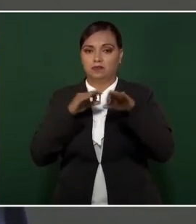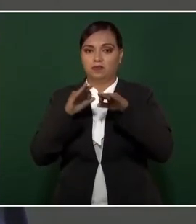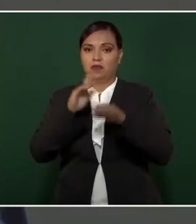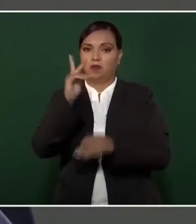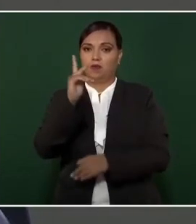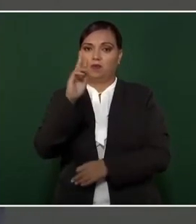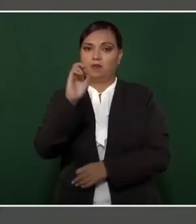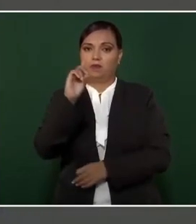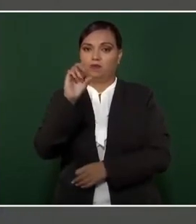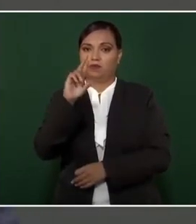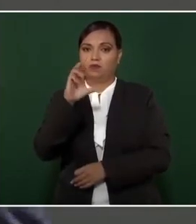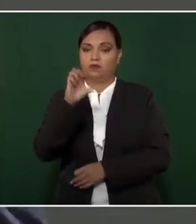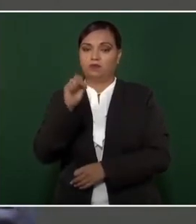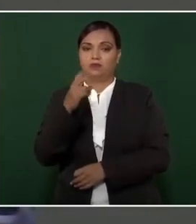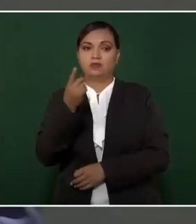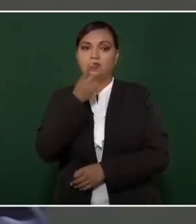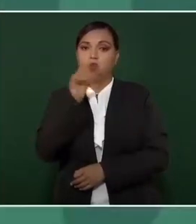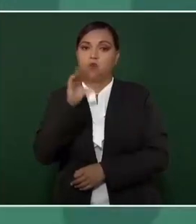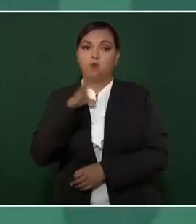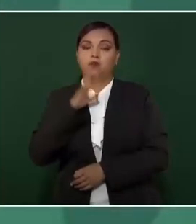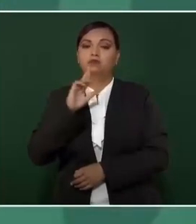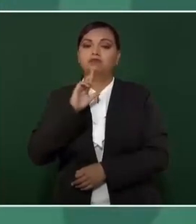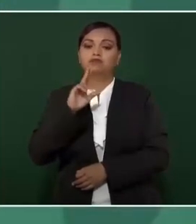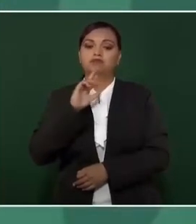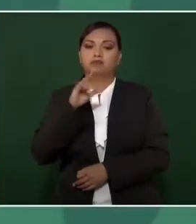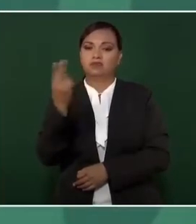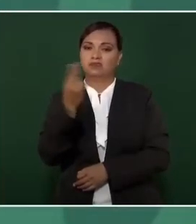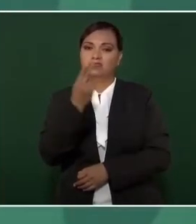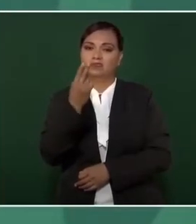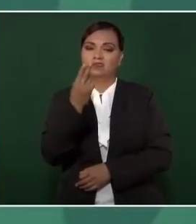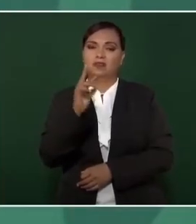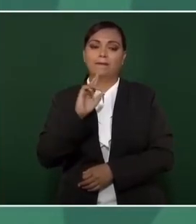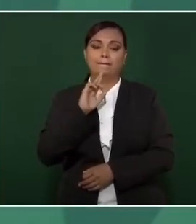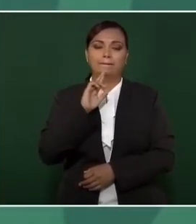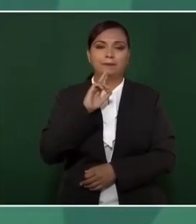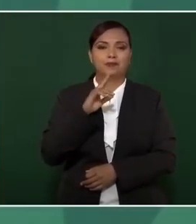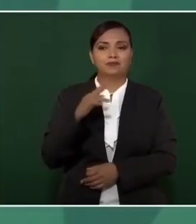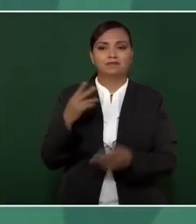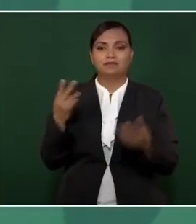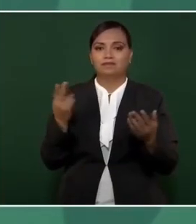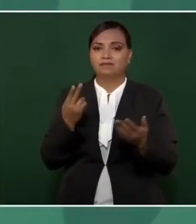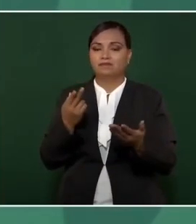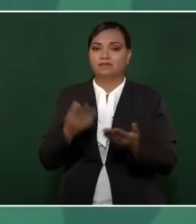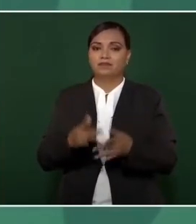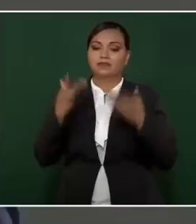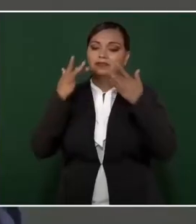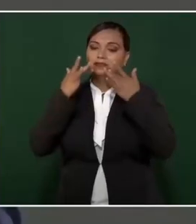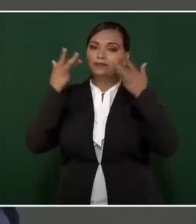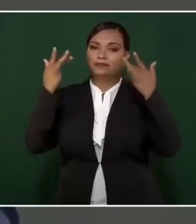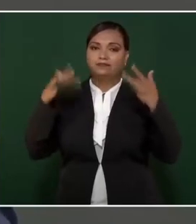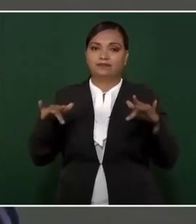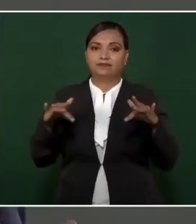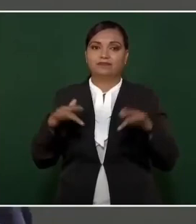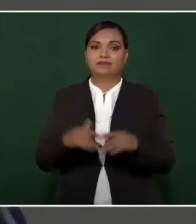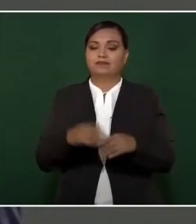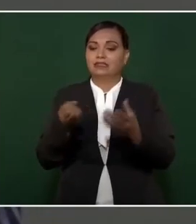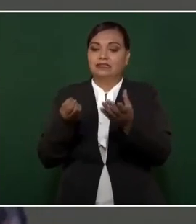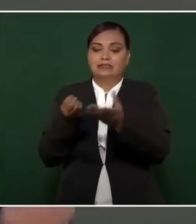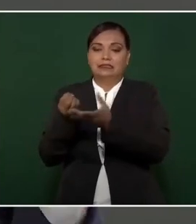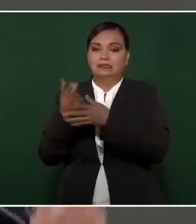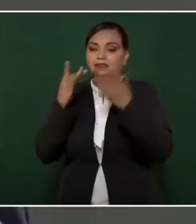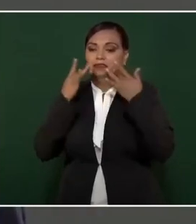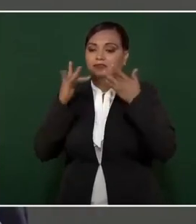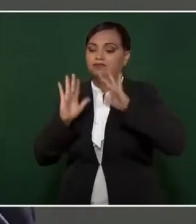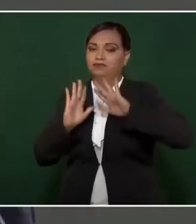si no hay resultados, deberían de renunciar, de salirse.